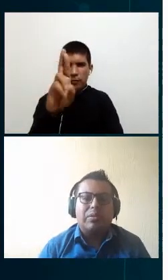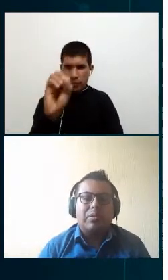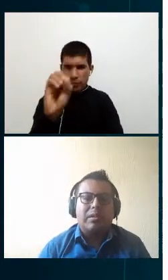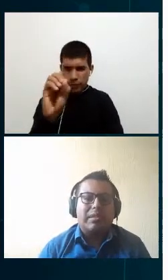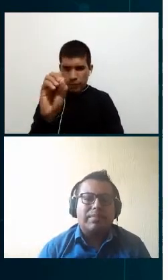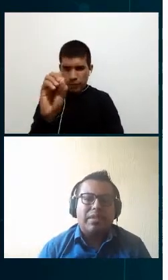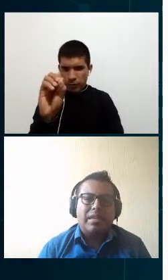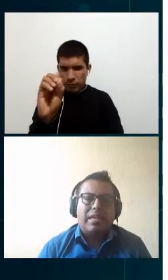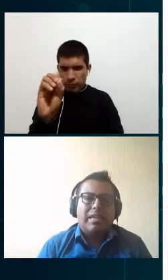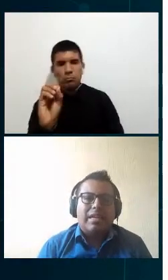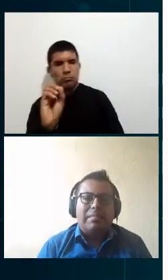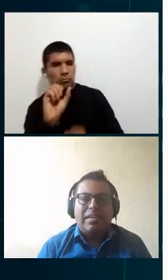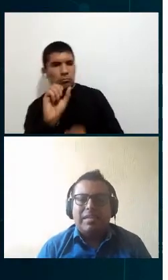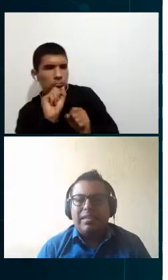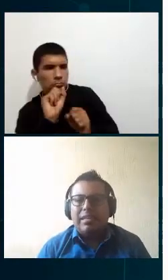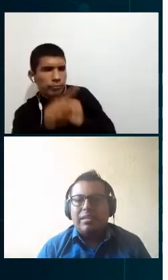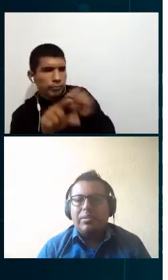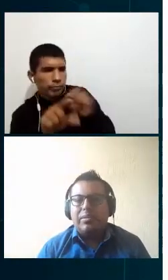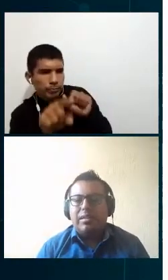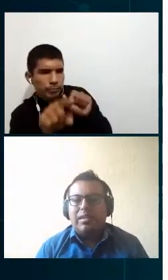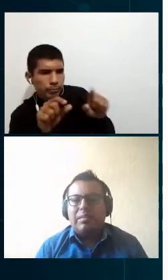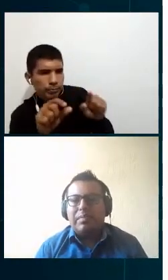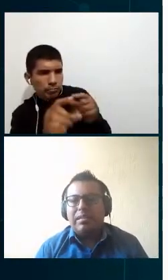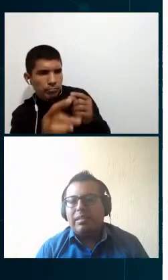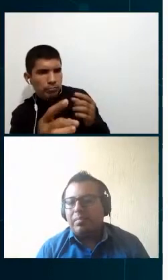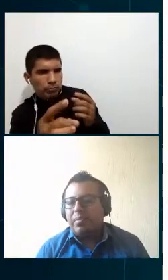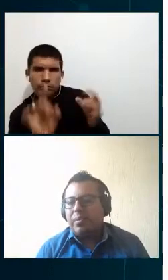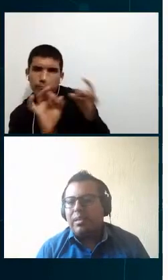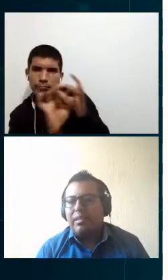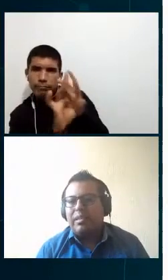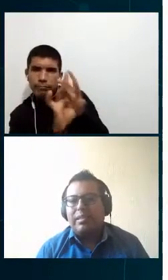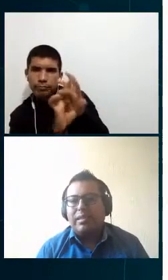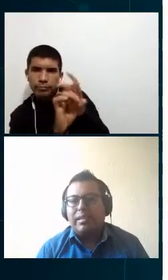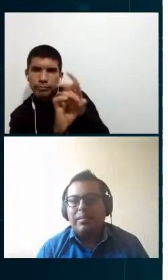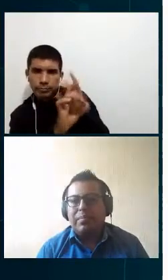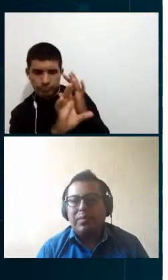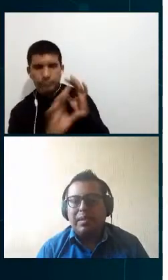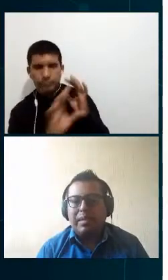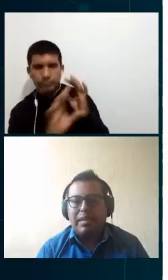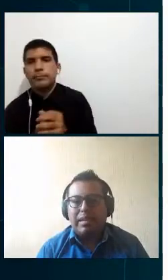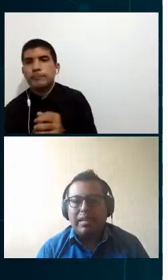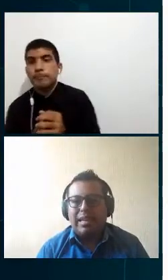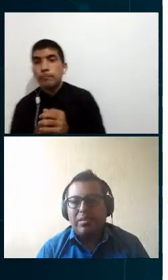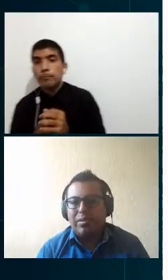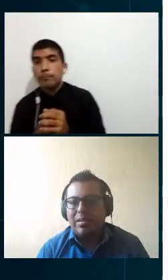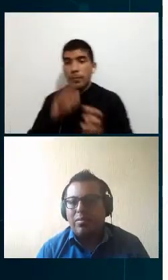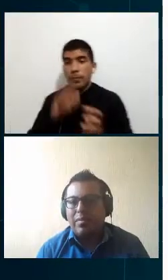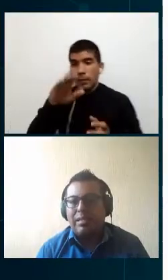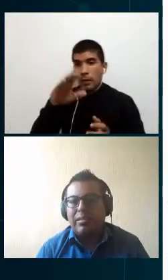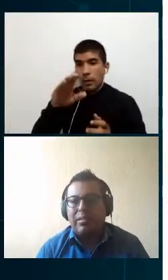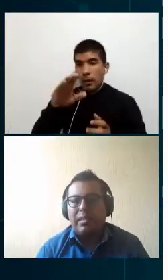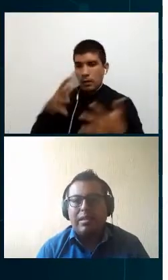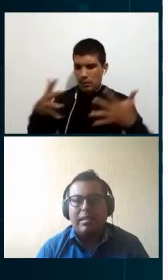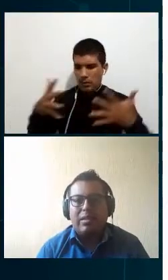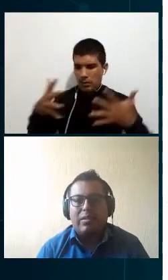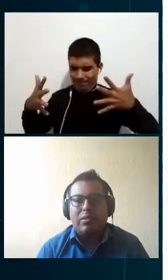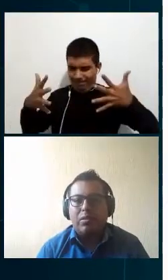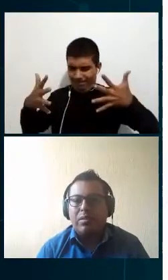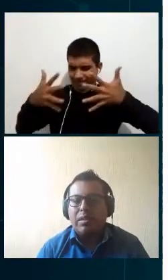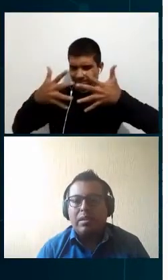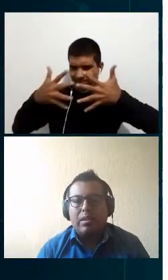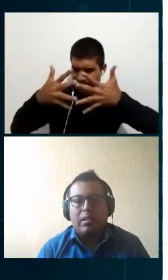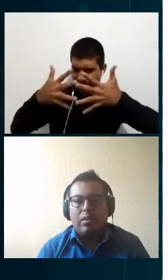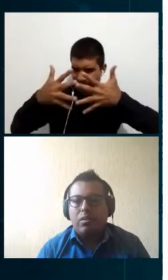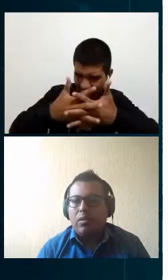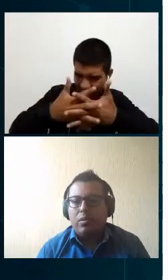ir escribiendo sus dudas en la parte de integración una de las partes importantes es poder leer toda la documentación técnica de